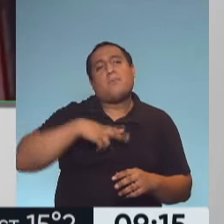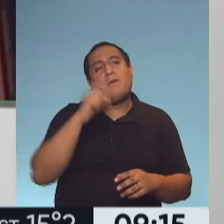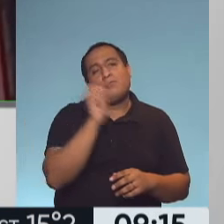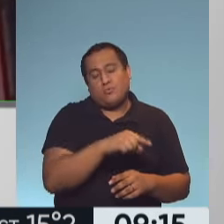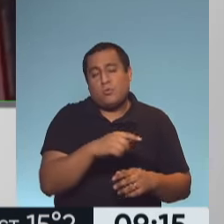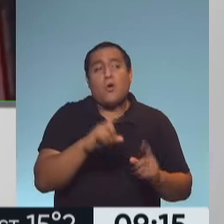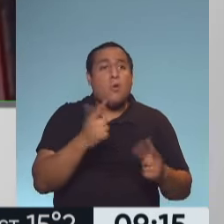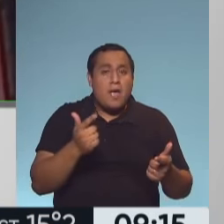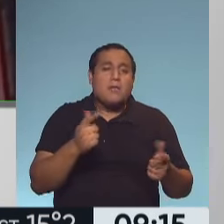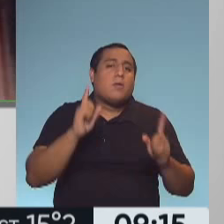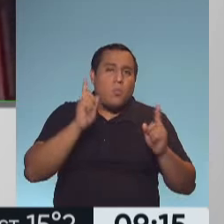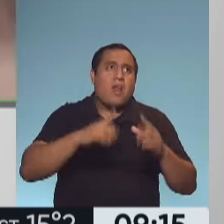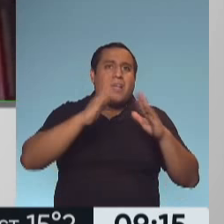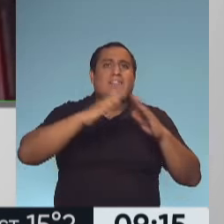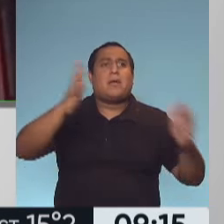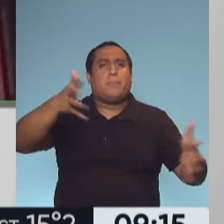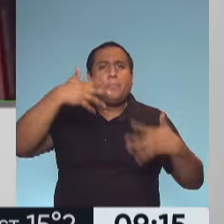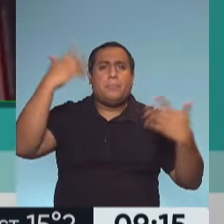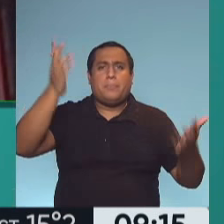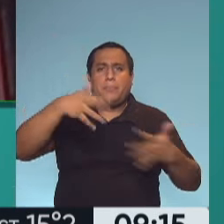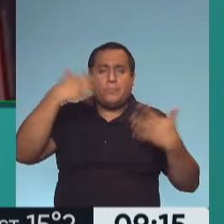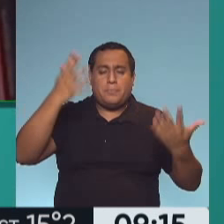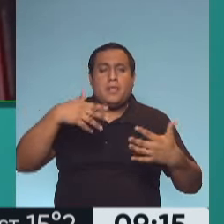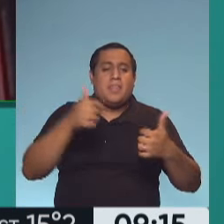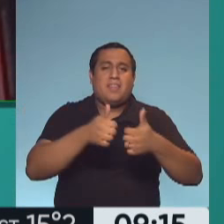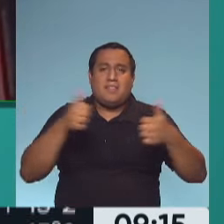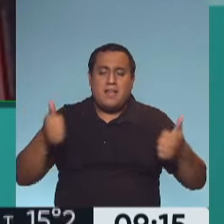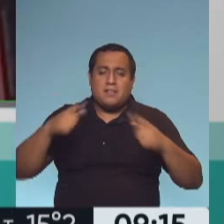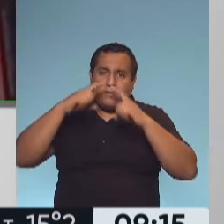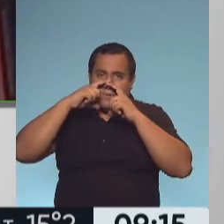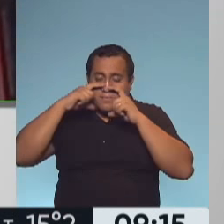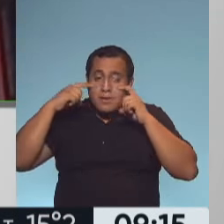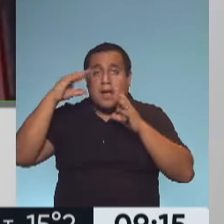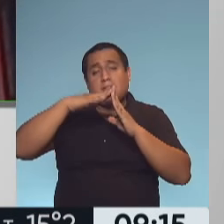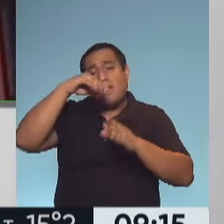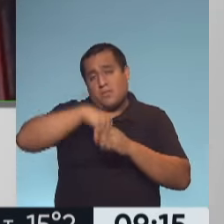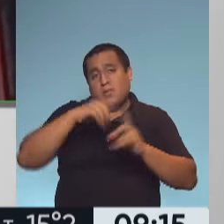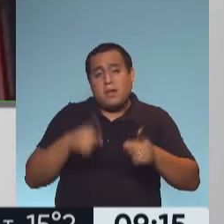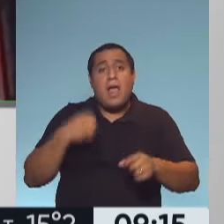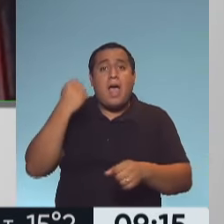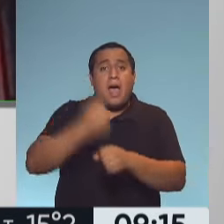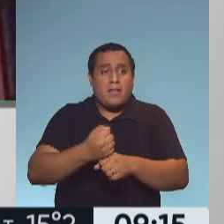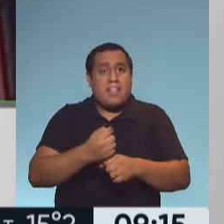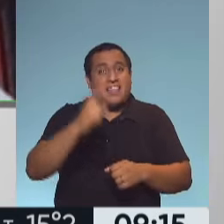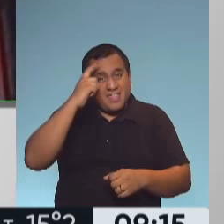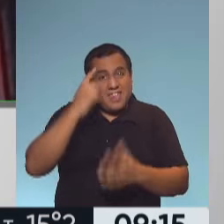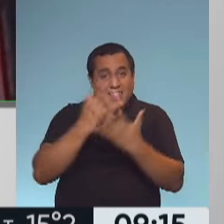ventilar bien la casa y mantener la distancia dentro de la casa, usar barbijo dentro de la casa también, hasta que pasen 10 días y que esta